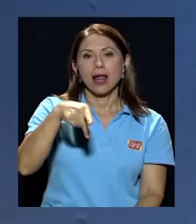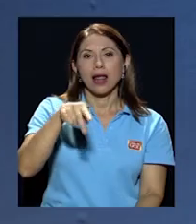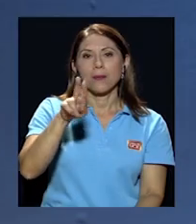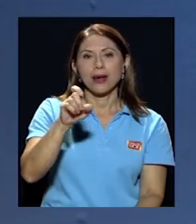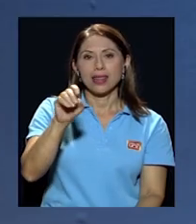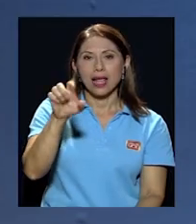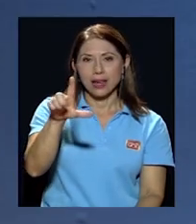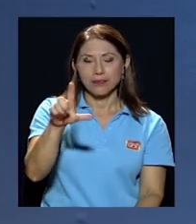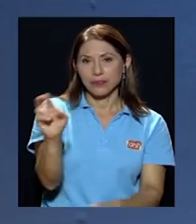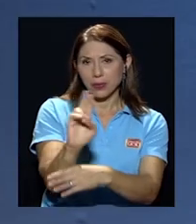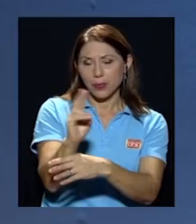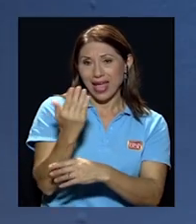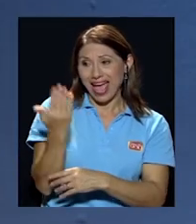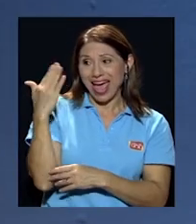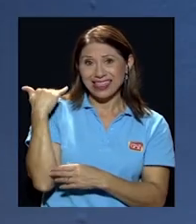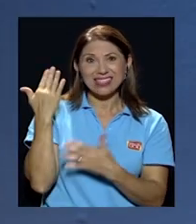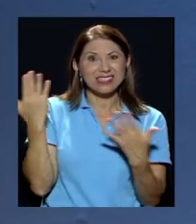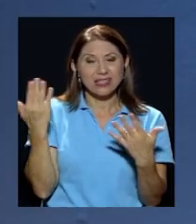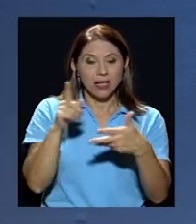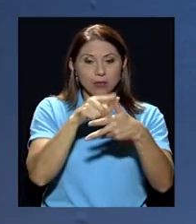Repretel antes eran tres empresas